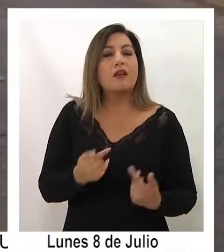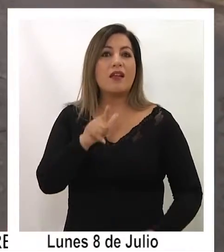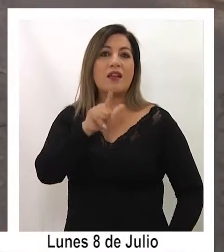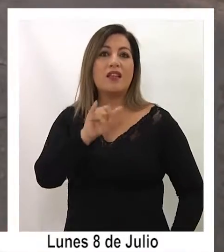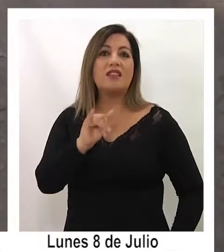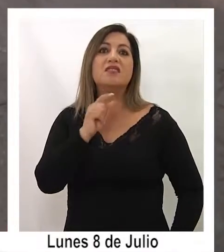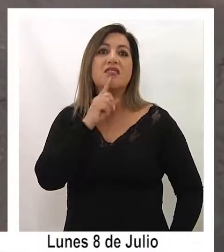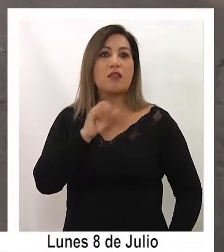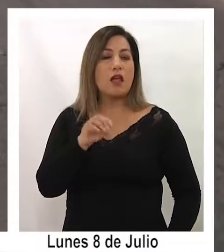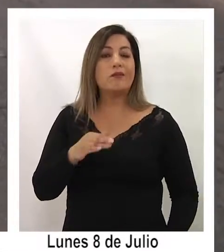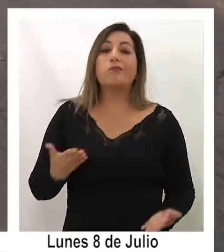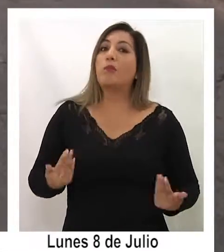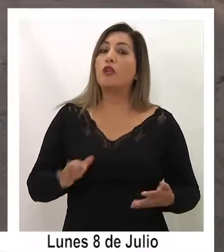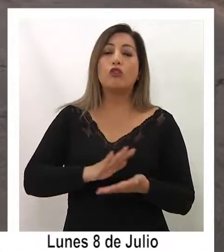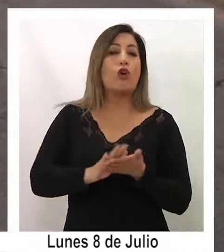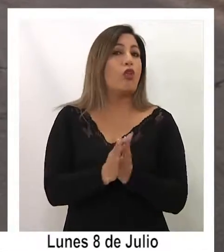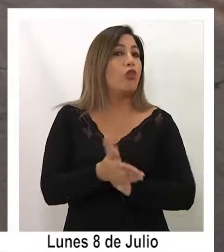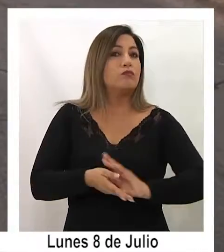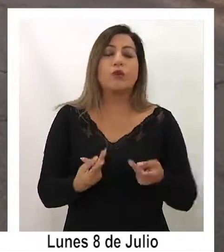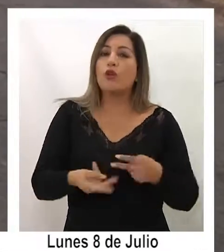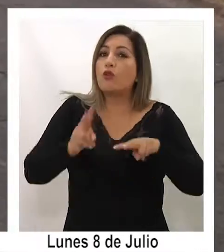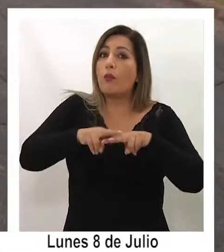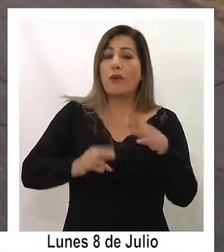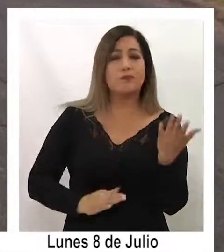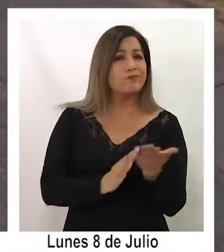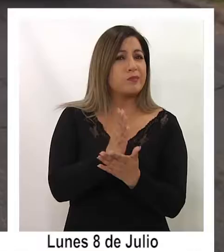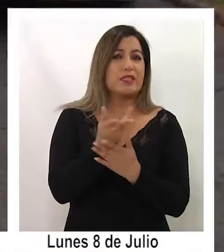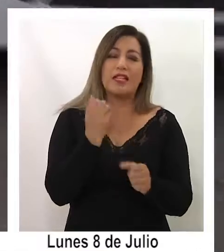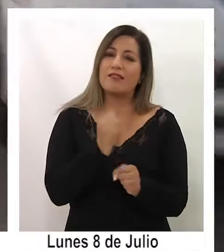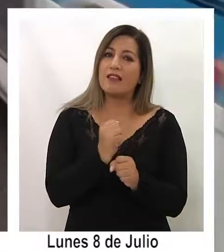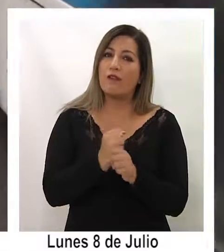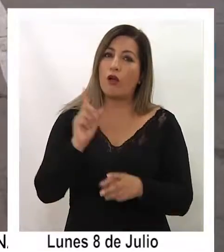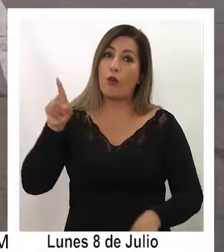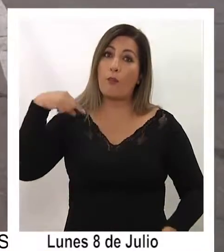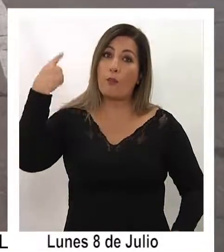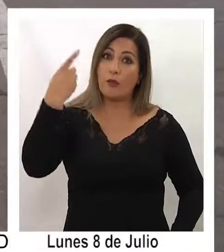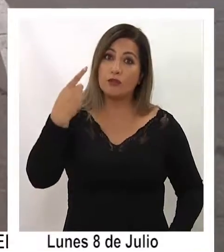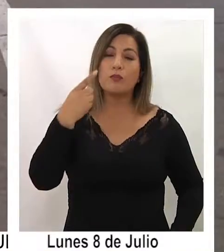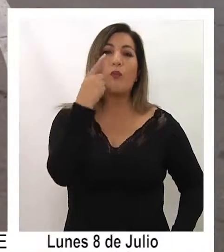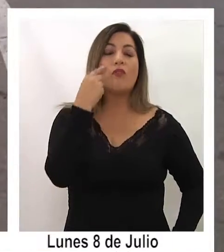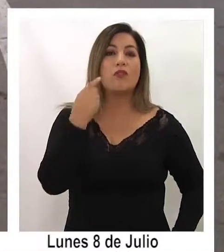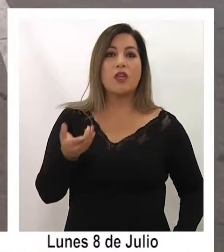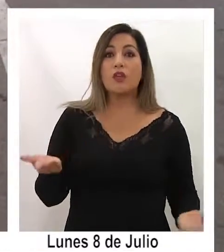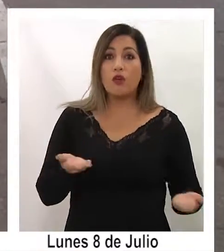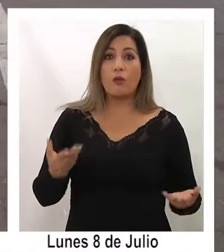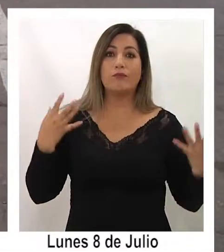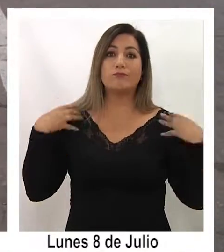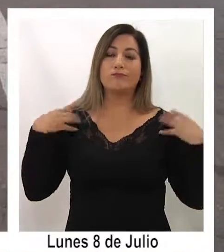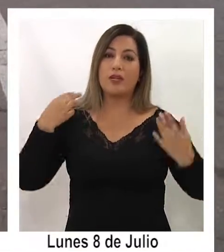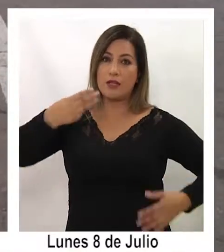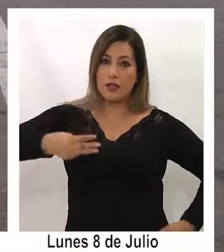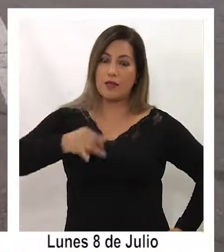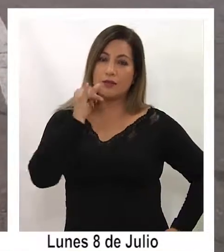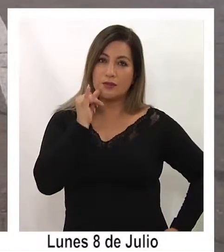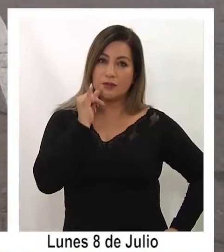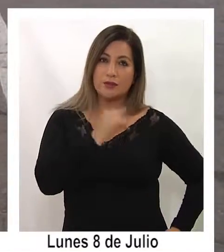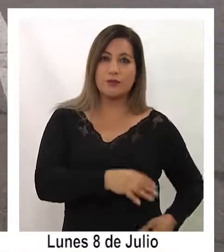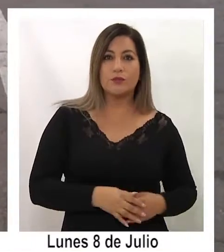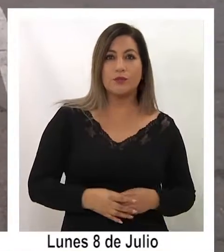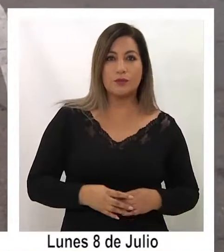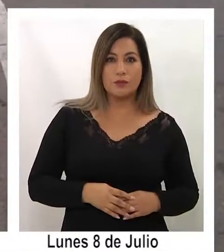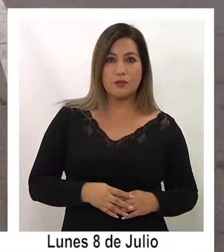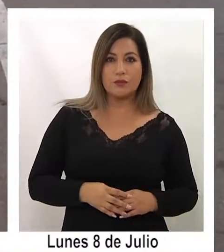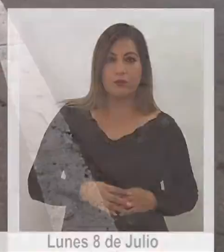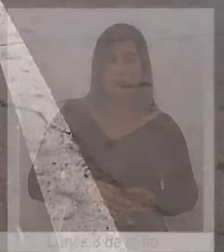licitaciones operen normalmente, y se resuelva el inicio de obras en los próximos días, por parte de la Municipalidad de Iquique.